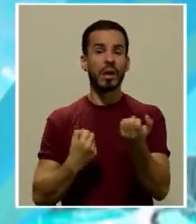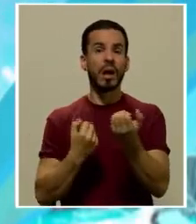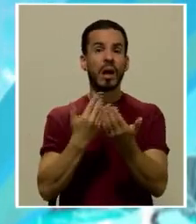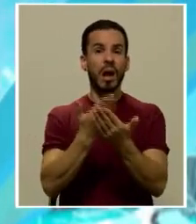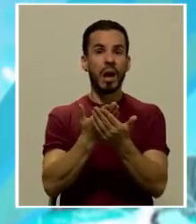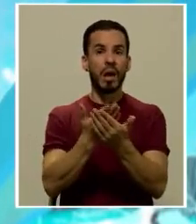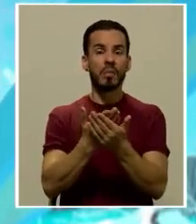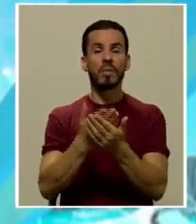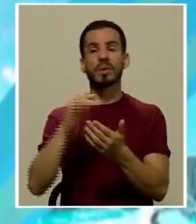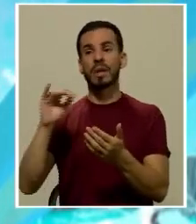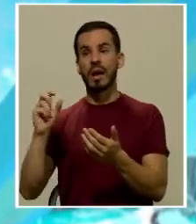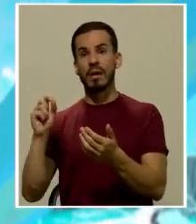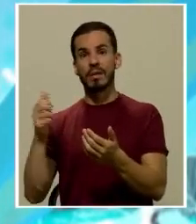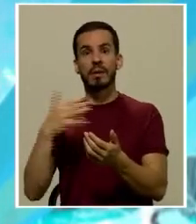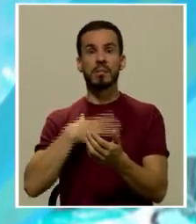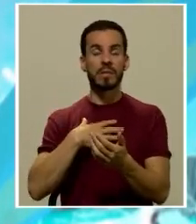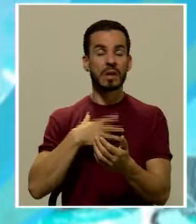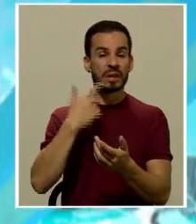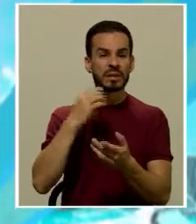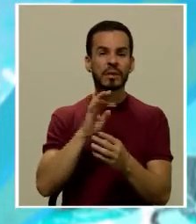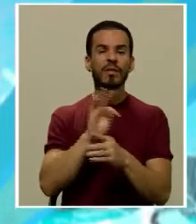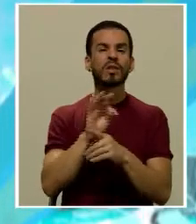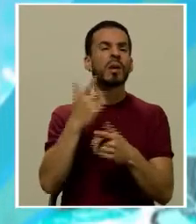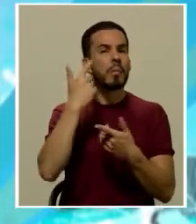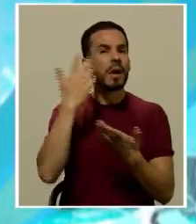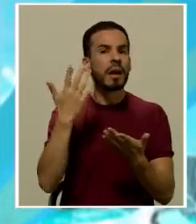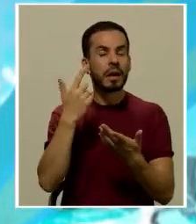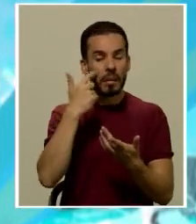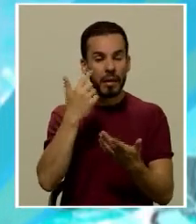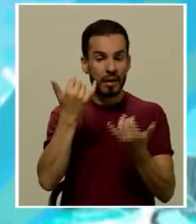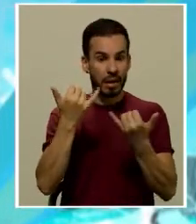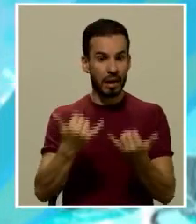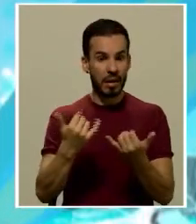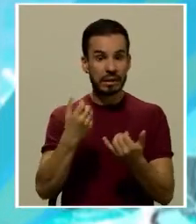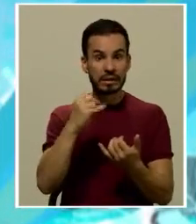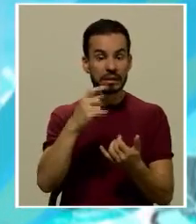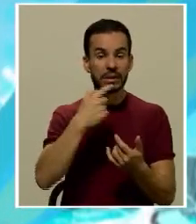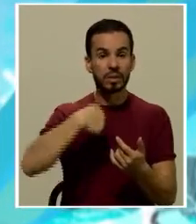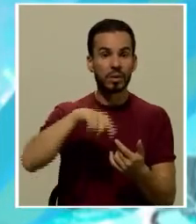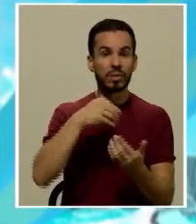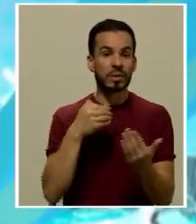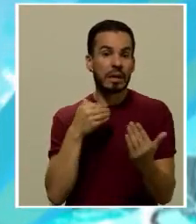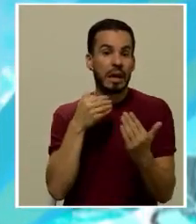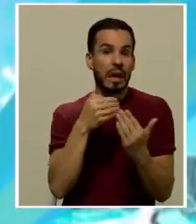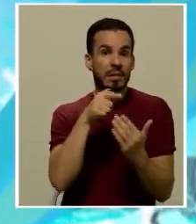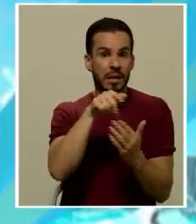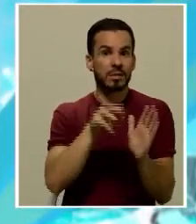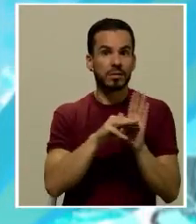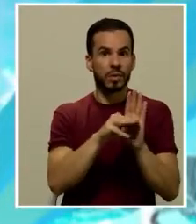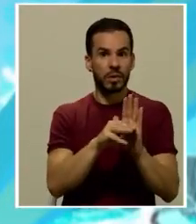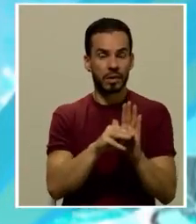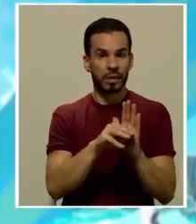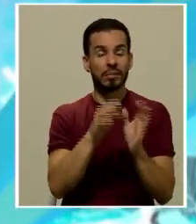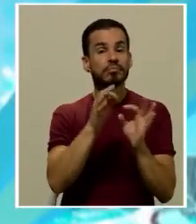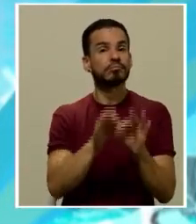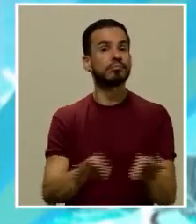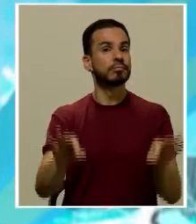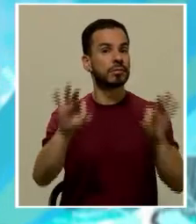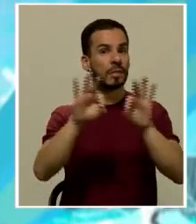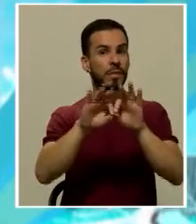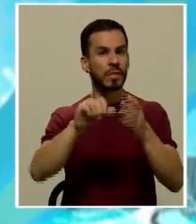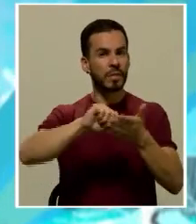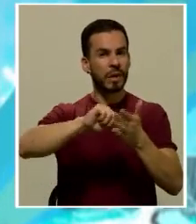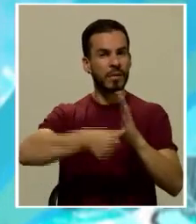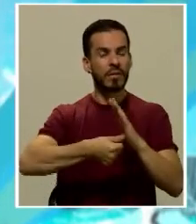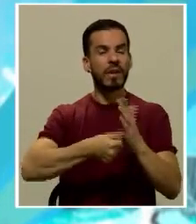aportes de don Javier y míos, sirven para que seamos capaces de ver en el presente si nos estamos acercando a esos modelos. Es importante